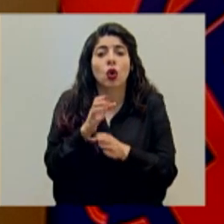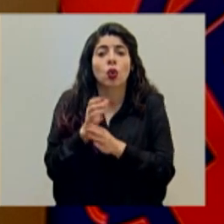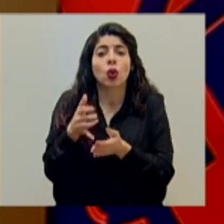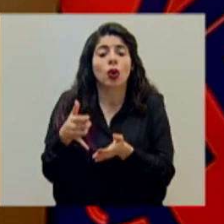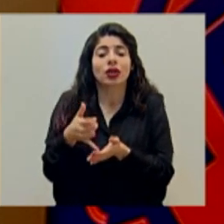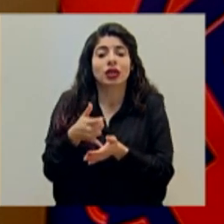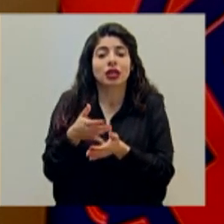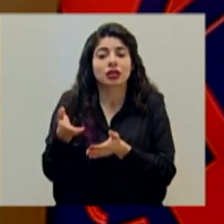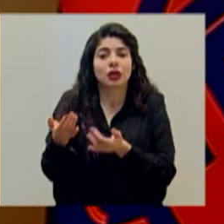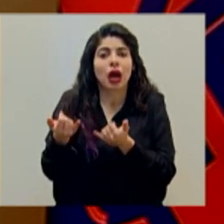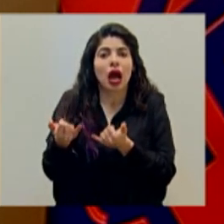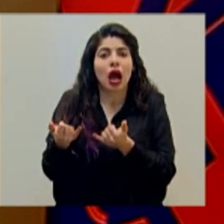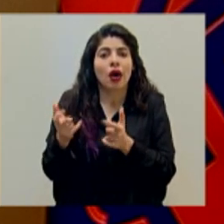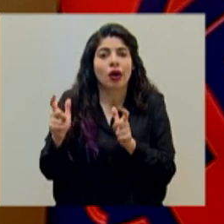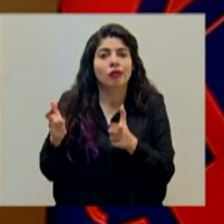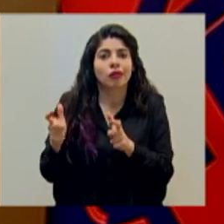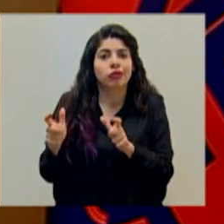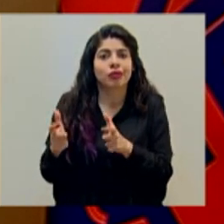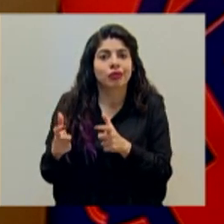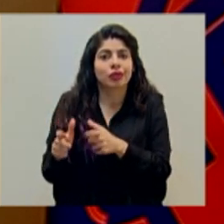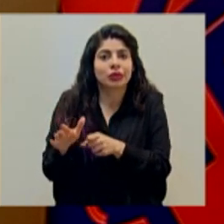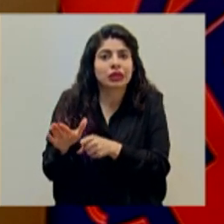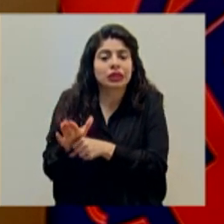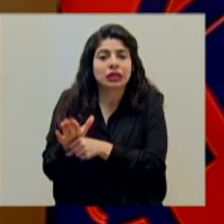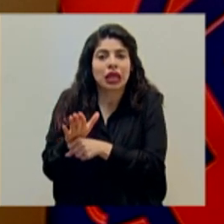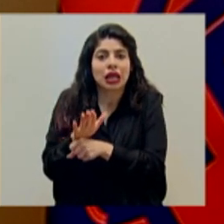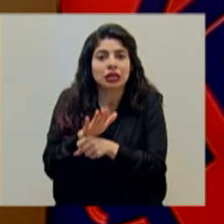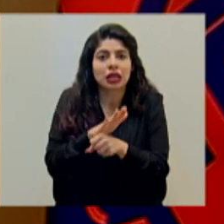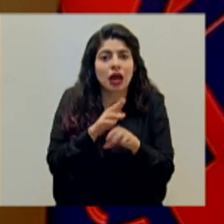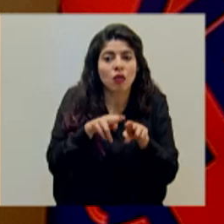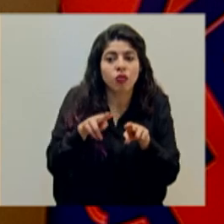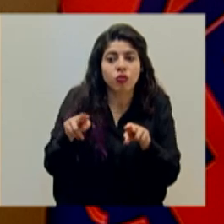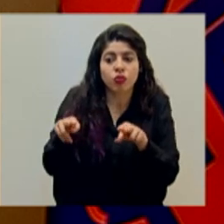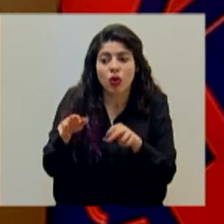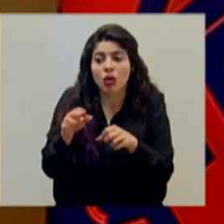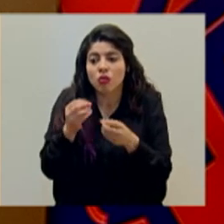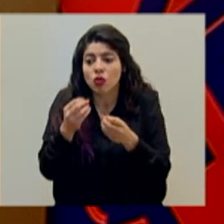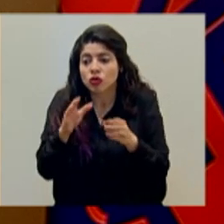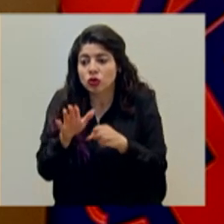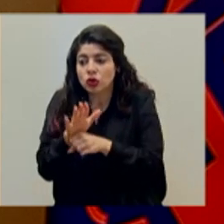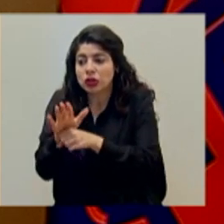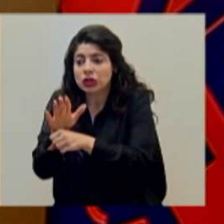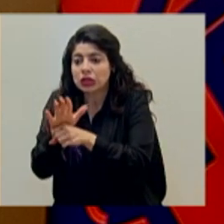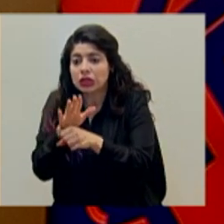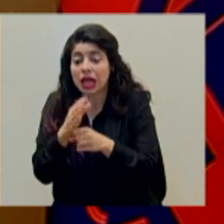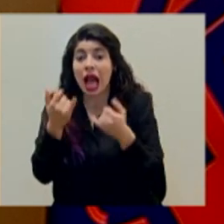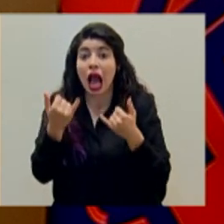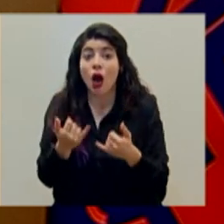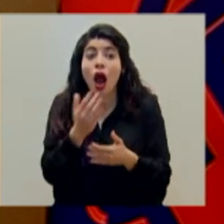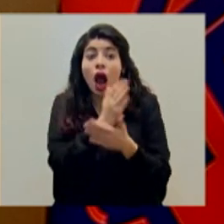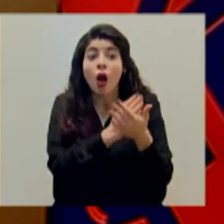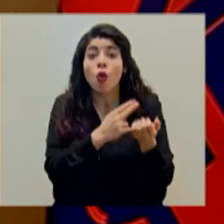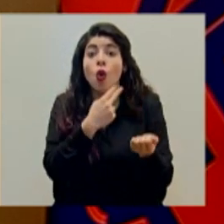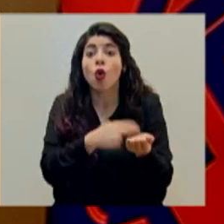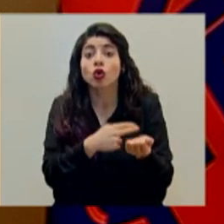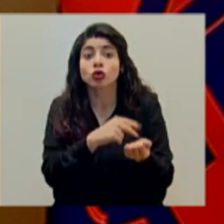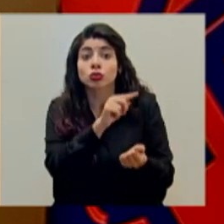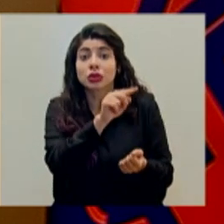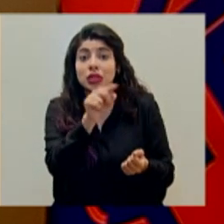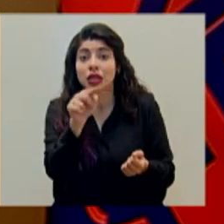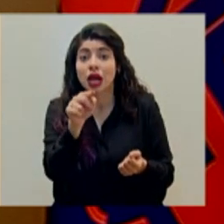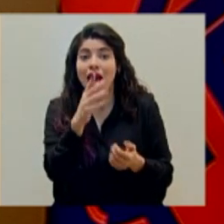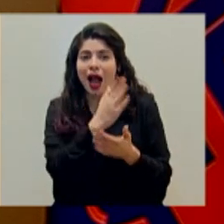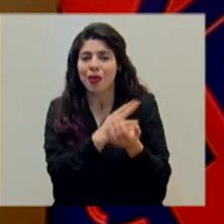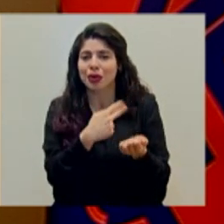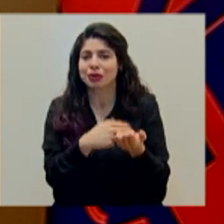cuidado intensivo. Con esto tenemos entonces que hay hospitales que hoy en día se encuentran en un nivel